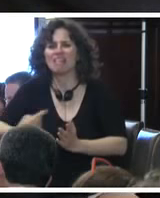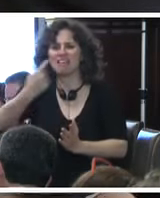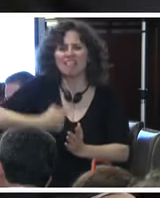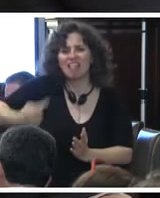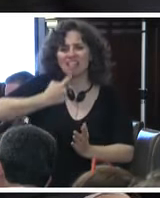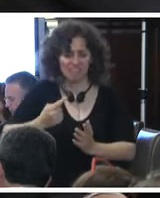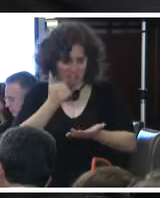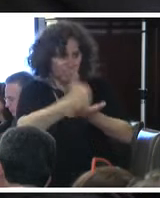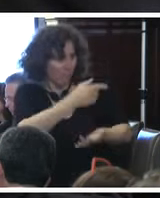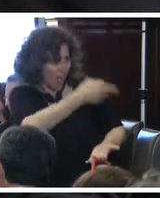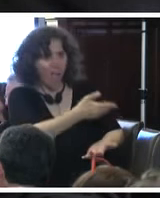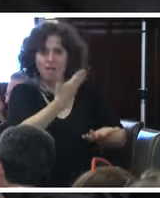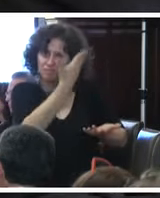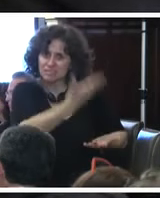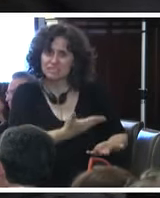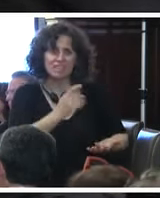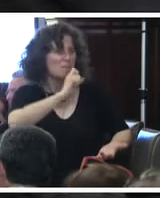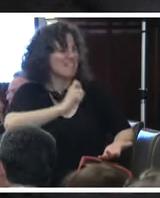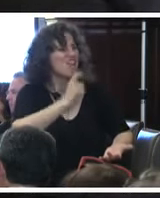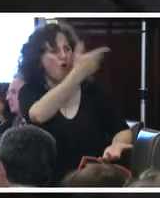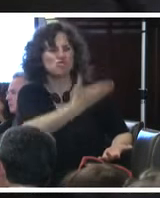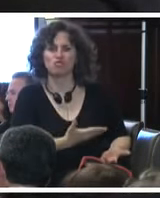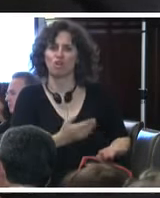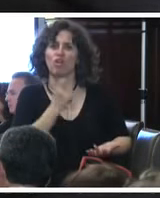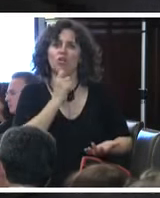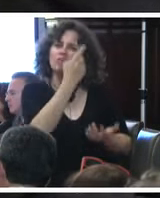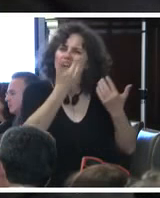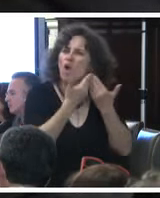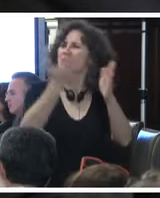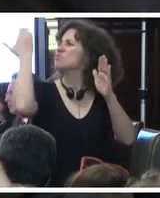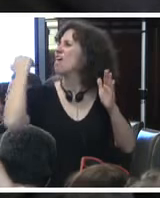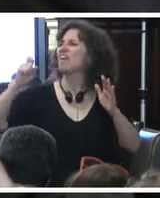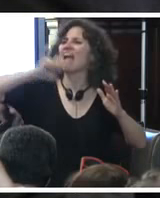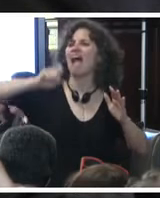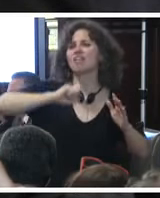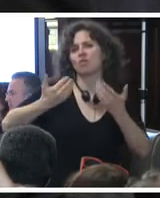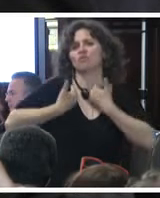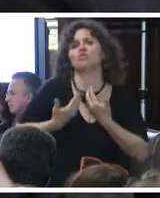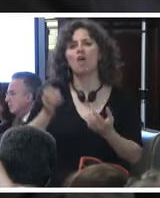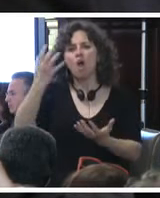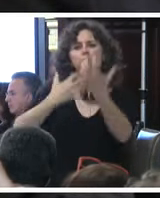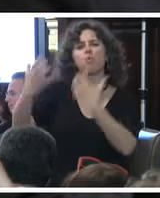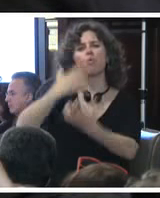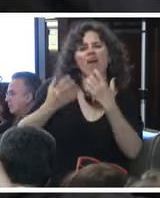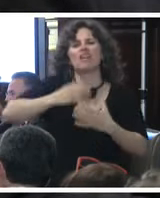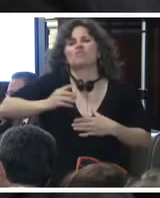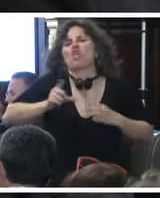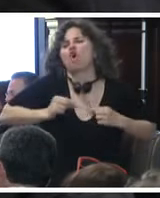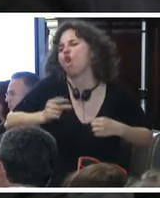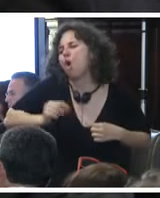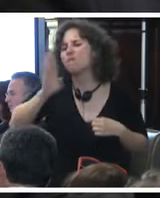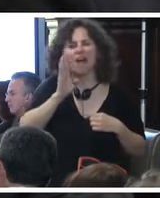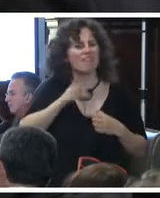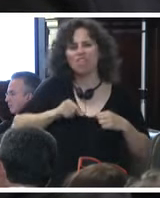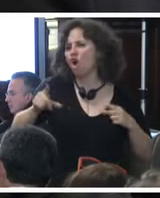aquí presente son unos mentirosos. Desde un principio nos han engañado, se han burlado del dolor de nosotras como madre,